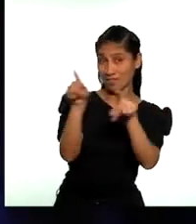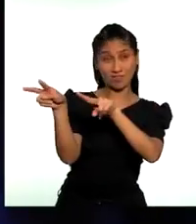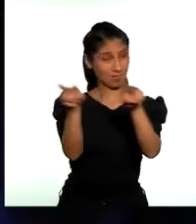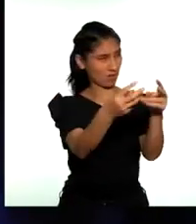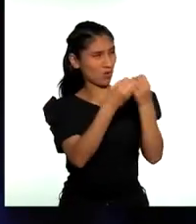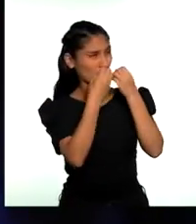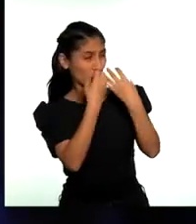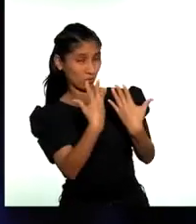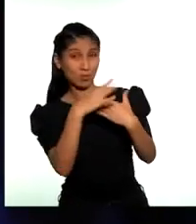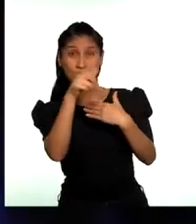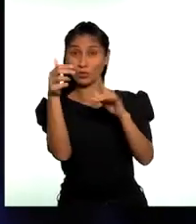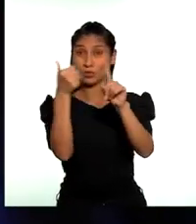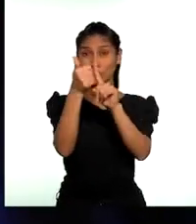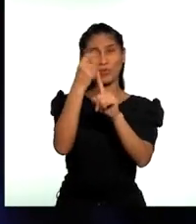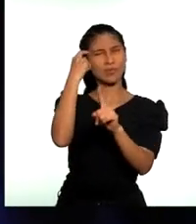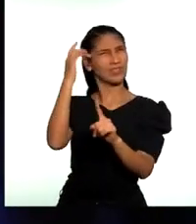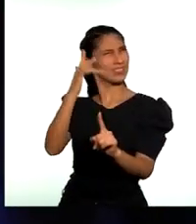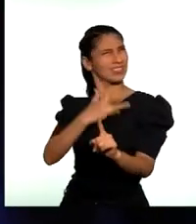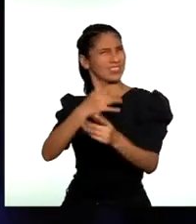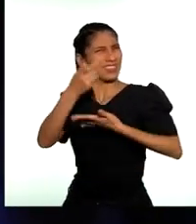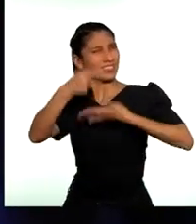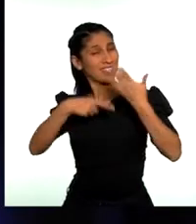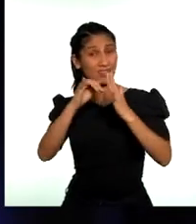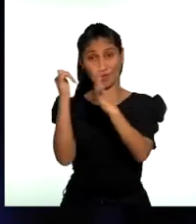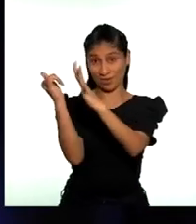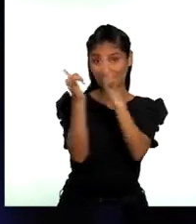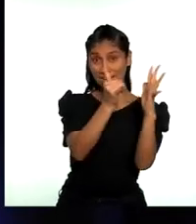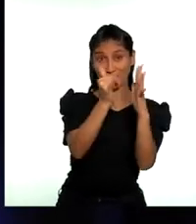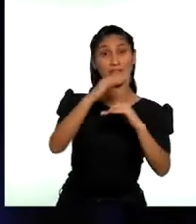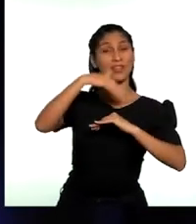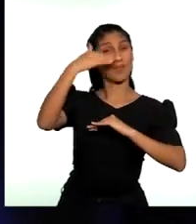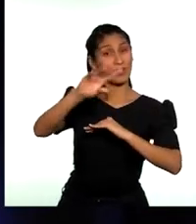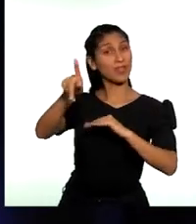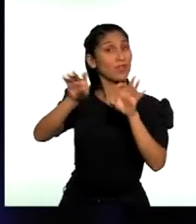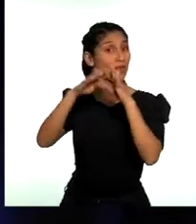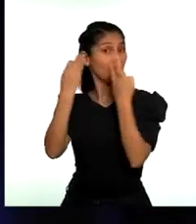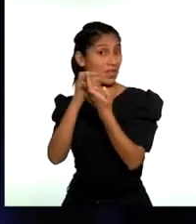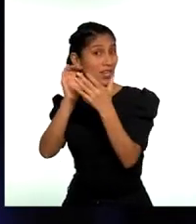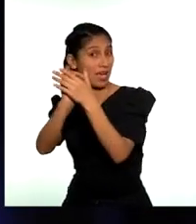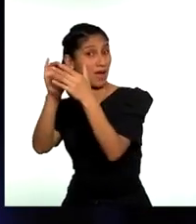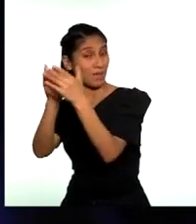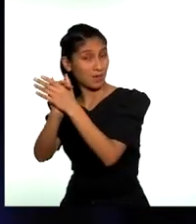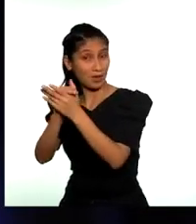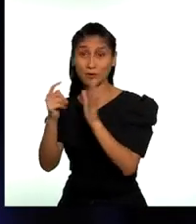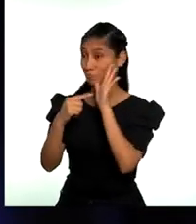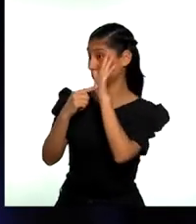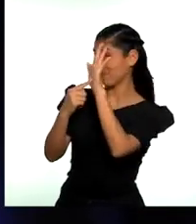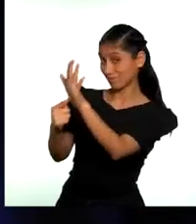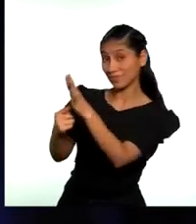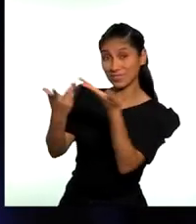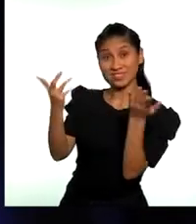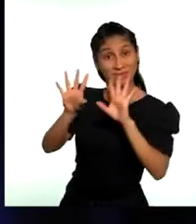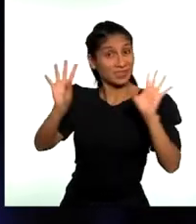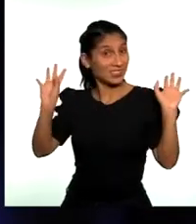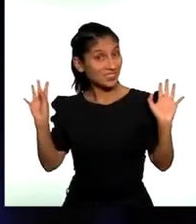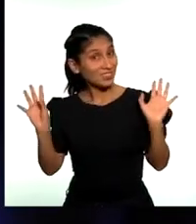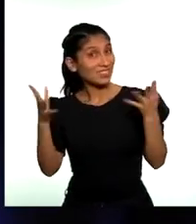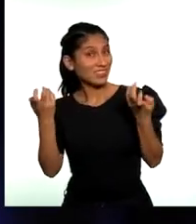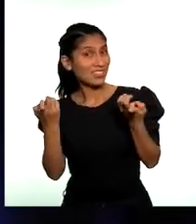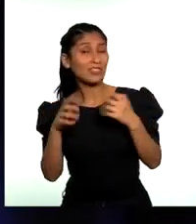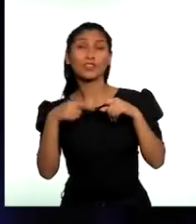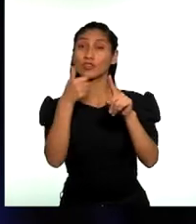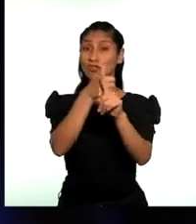un pequeño video y compartirlo con tus amigas, amigos y familia para que quieran conocerlo también. Tal vez, te animas,